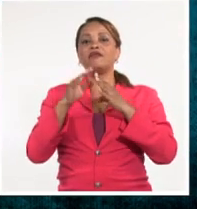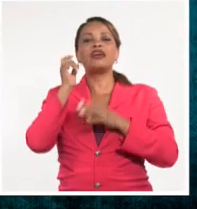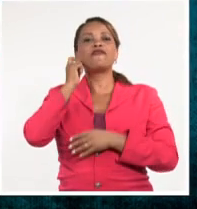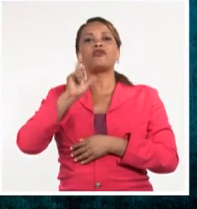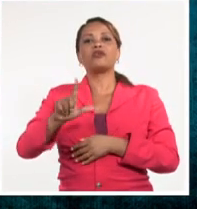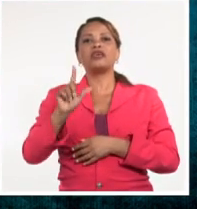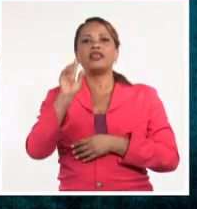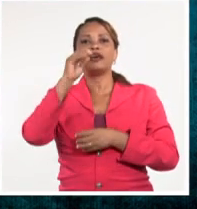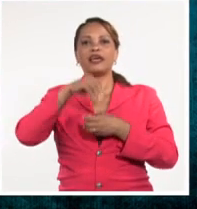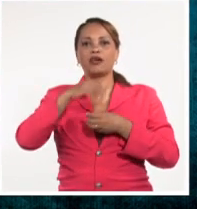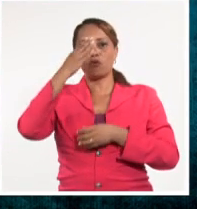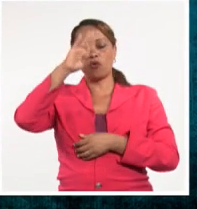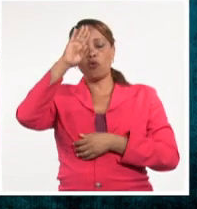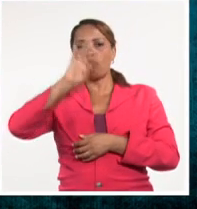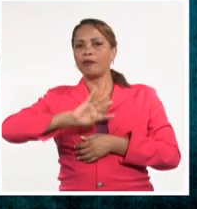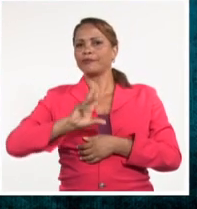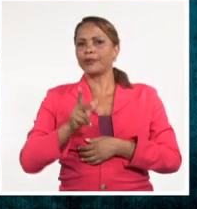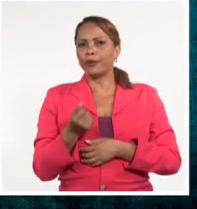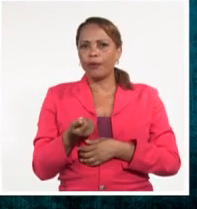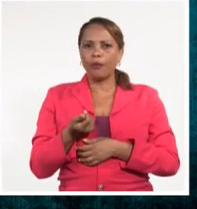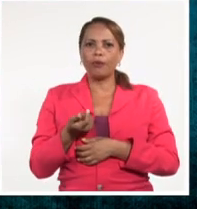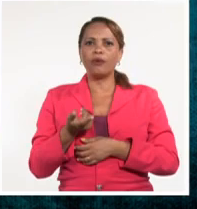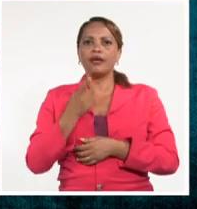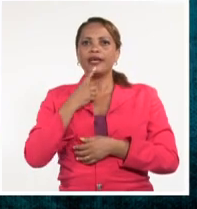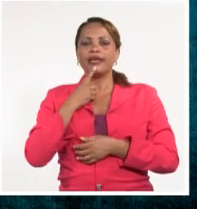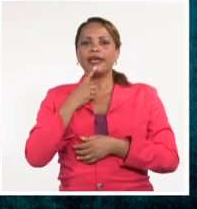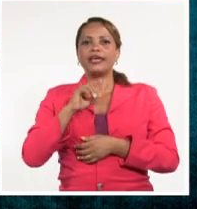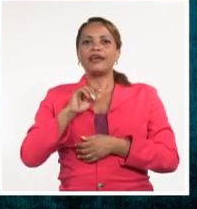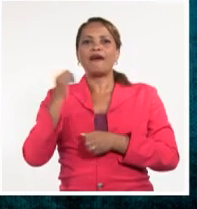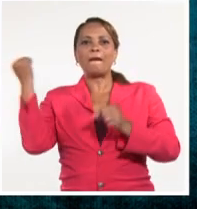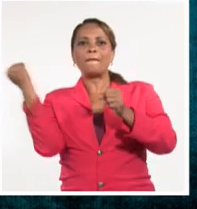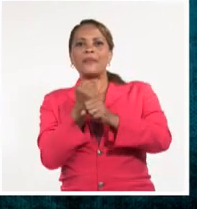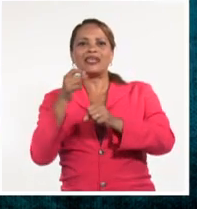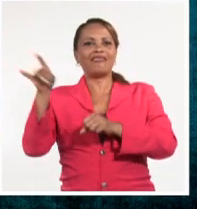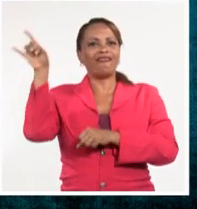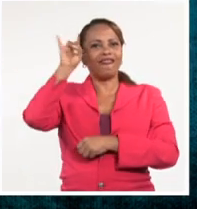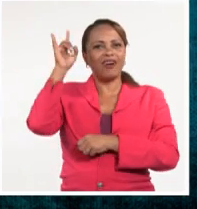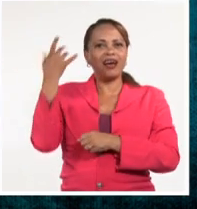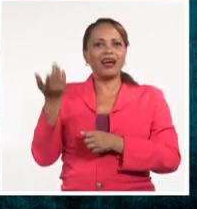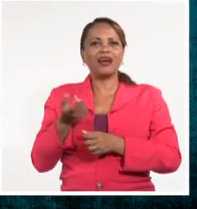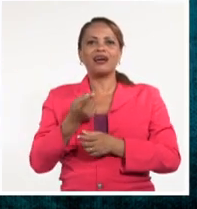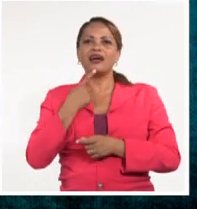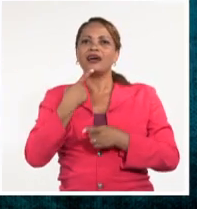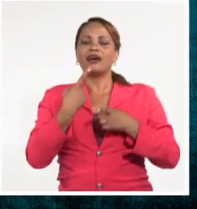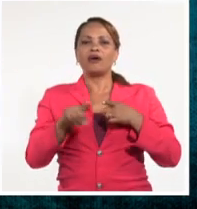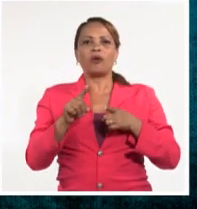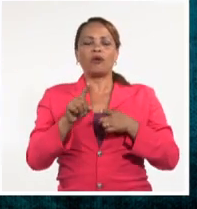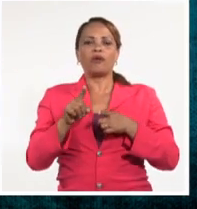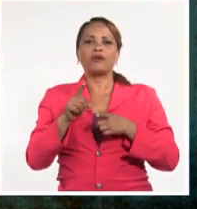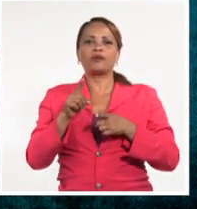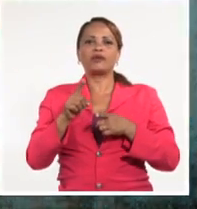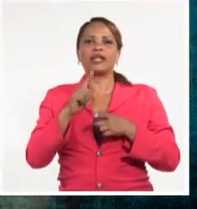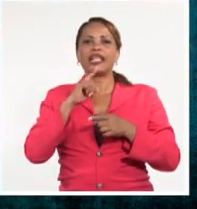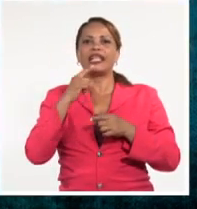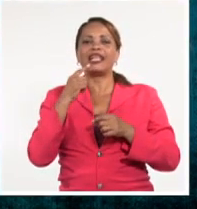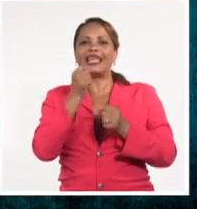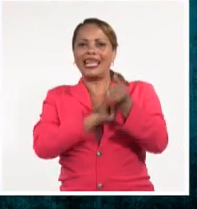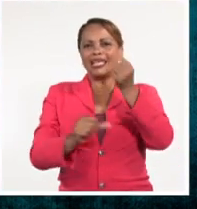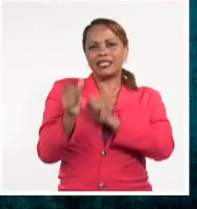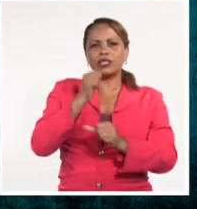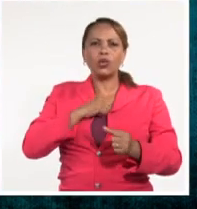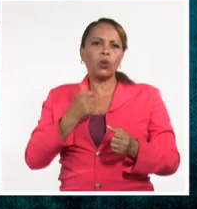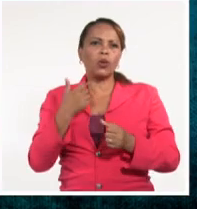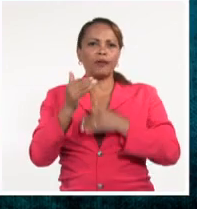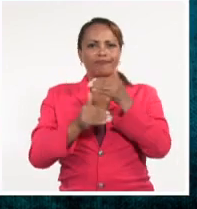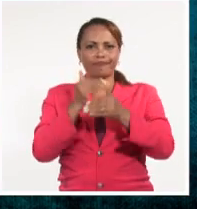En Cuba, procesado por hurto, por sacrificio ilegal de ganado mayor, procesado también por el delito de lesiones. Esto no es